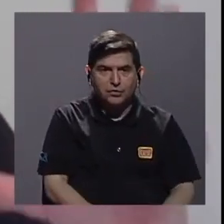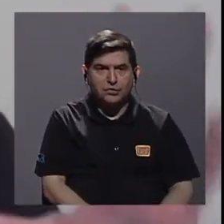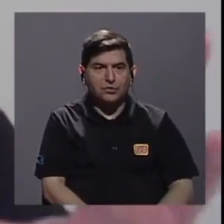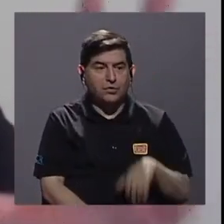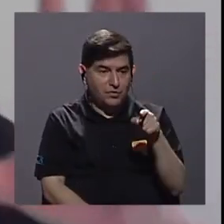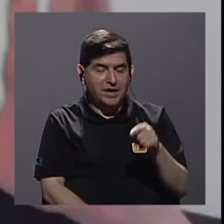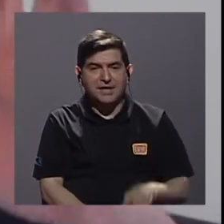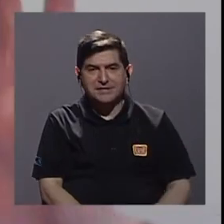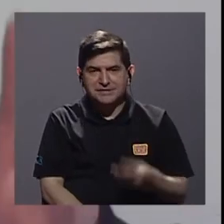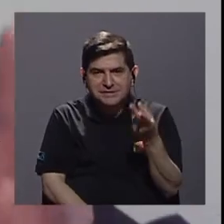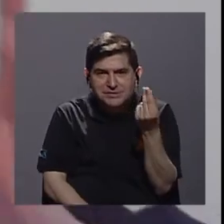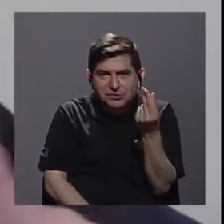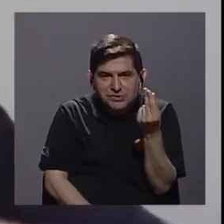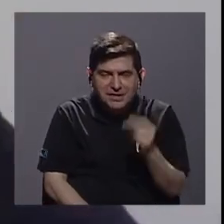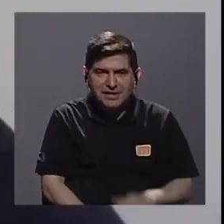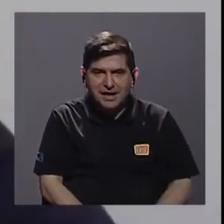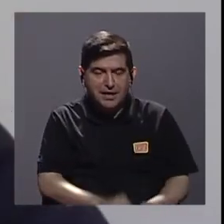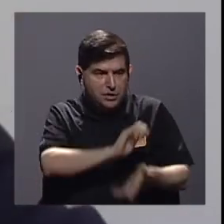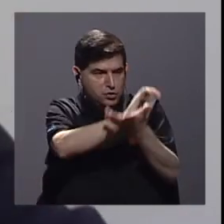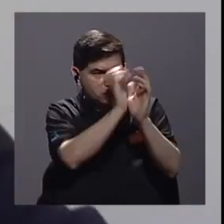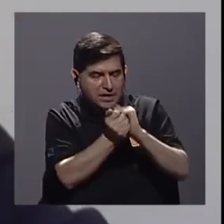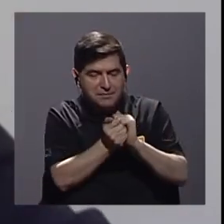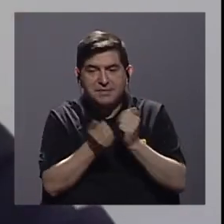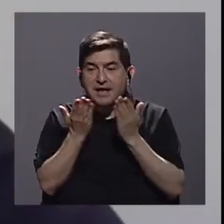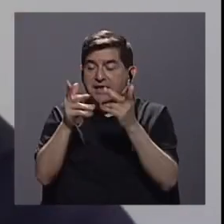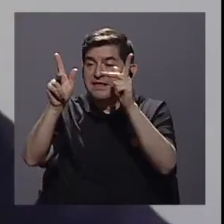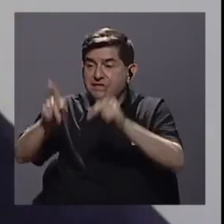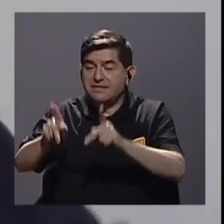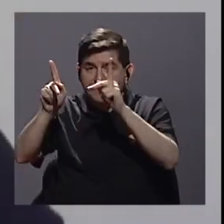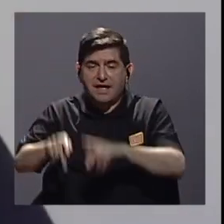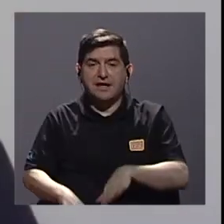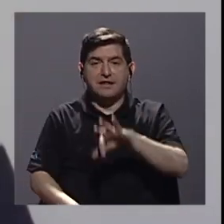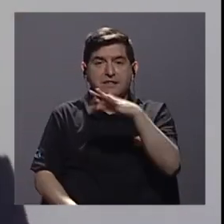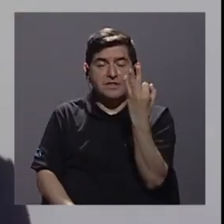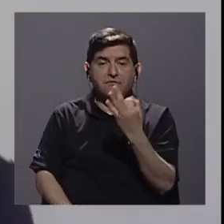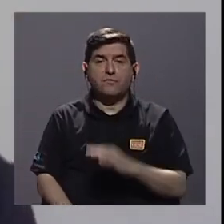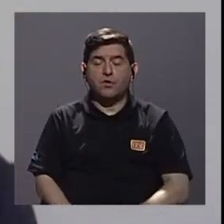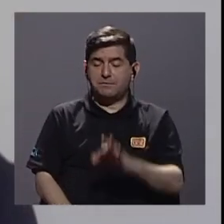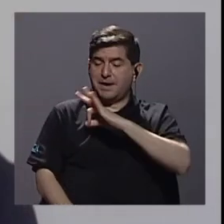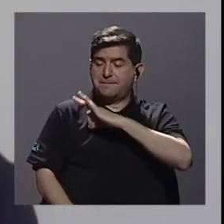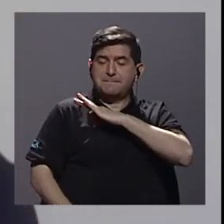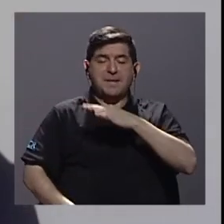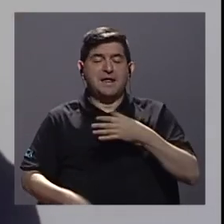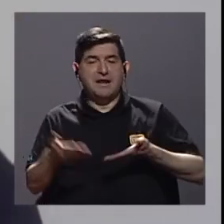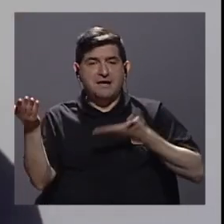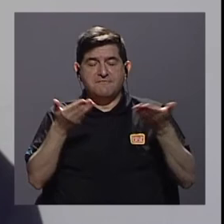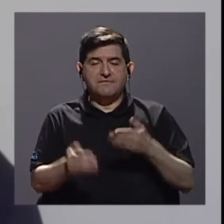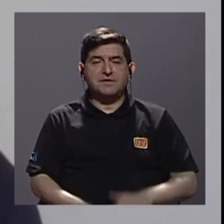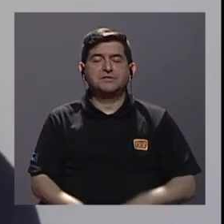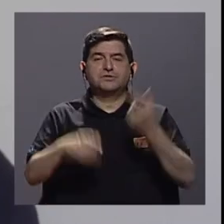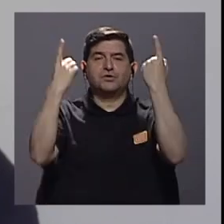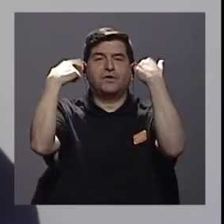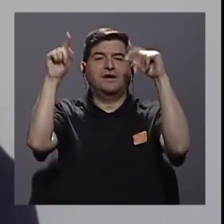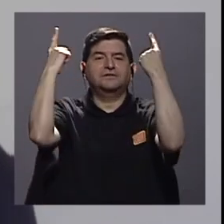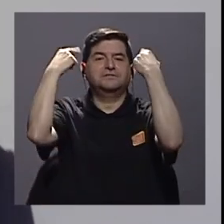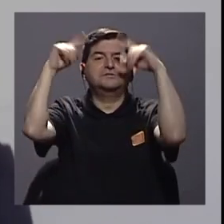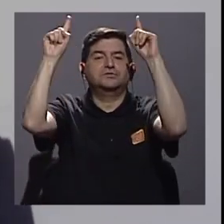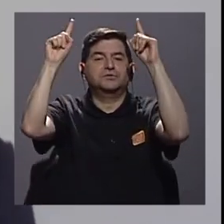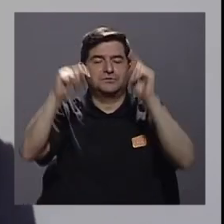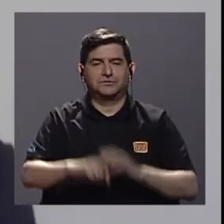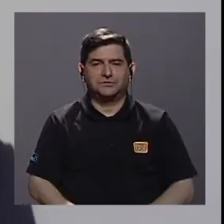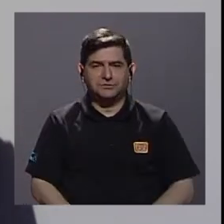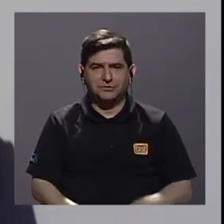la recaudación, transformarla y brindársela al ciudadano en forma de bienes y servicios de una forma más eficiente. Y aquí,